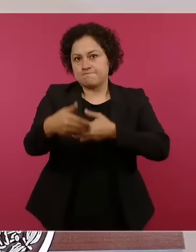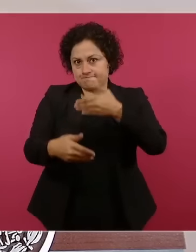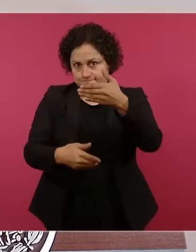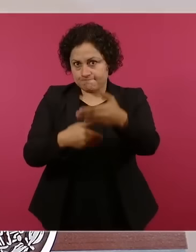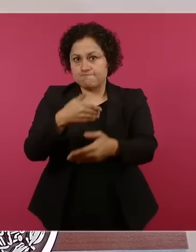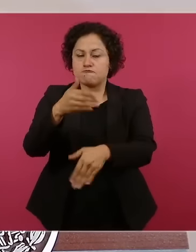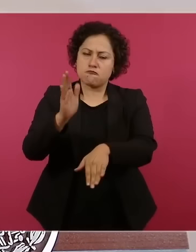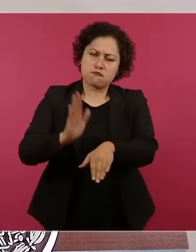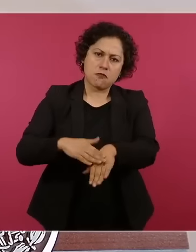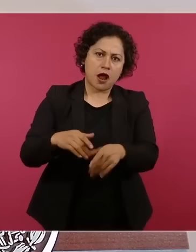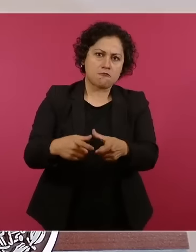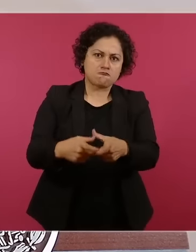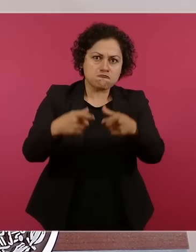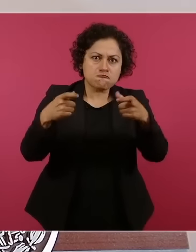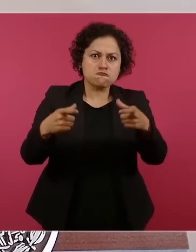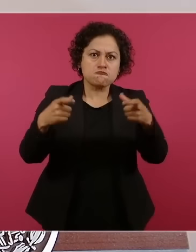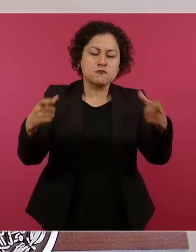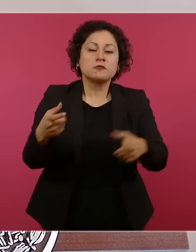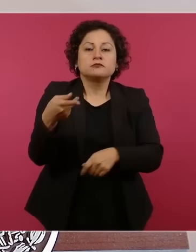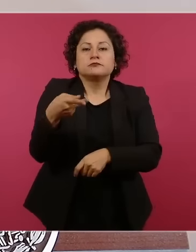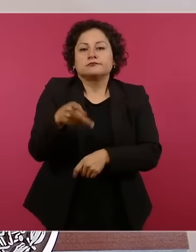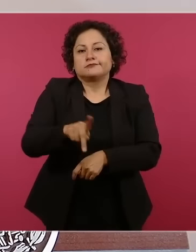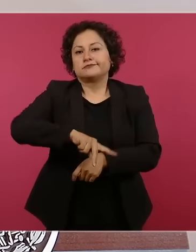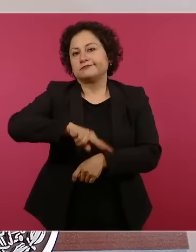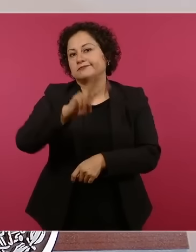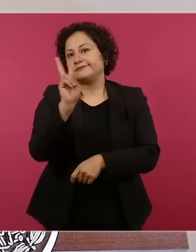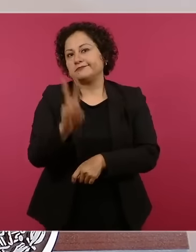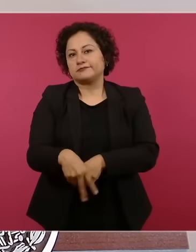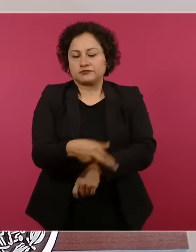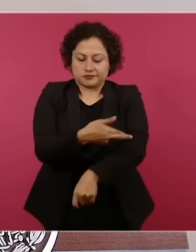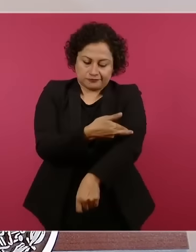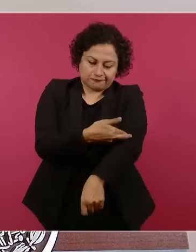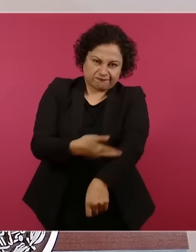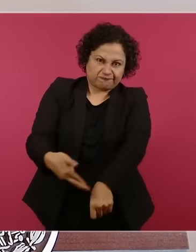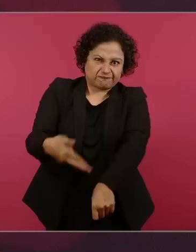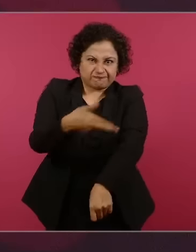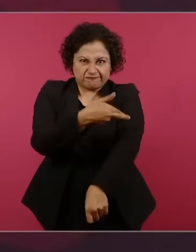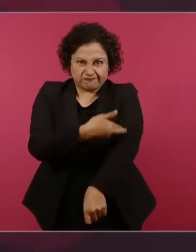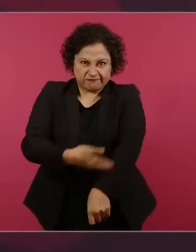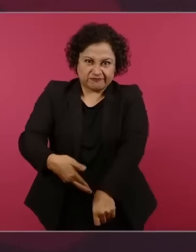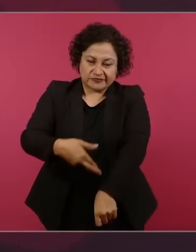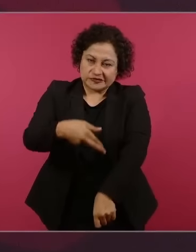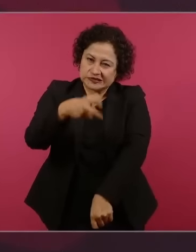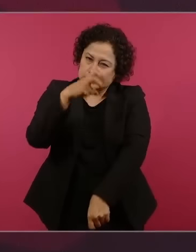obstáculos, trámites burocráticos.